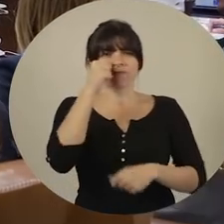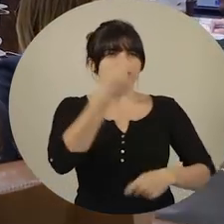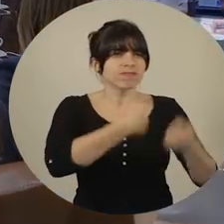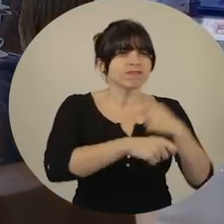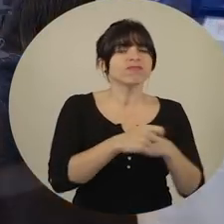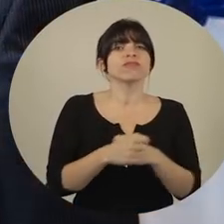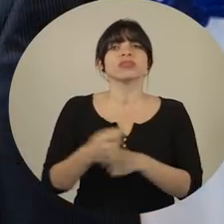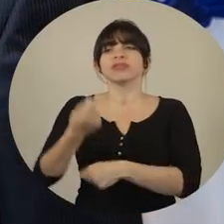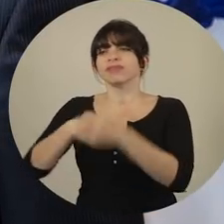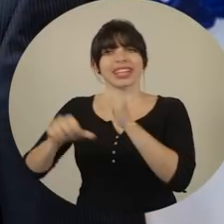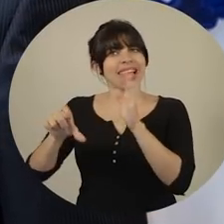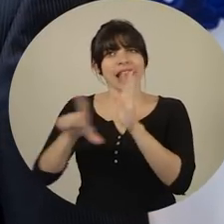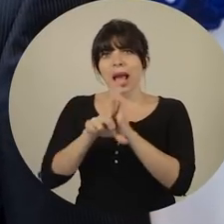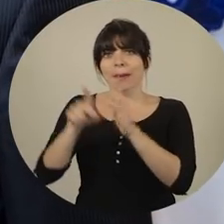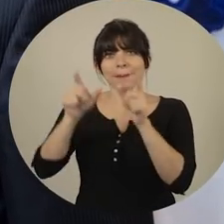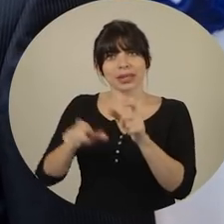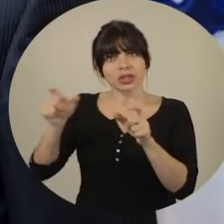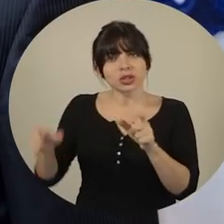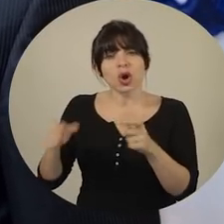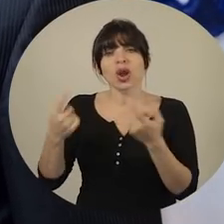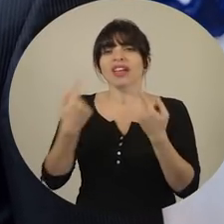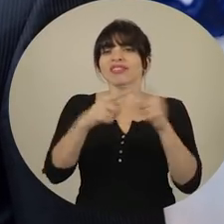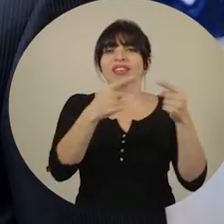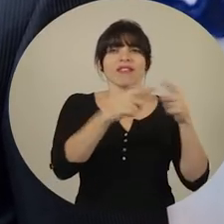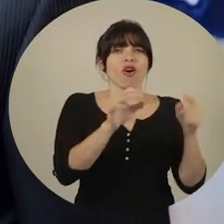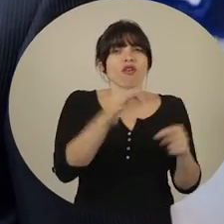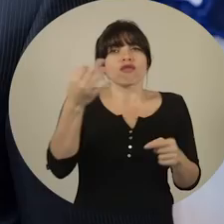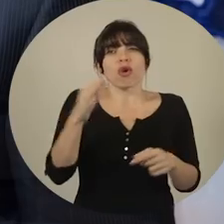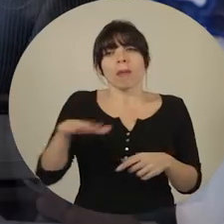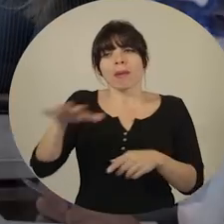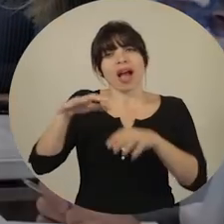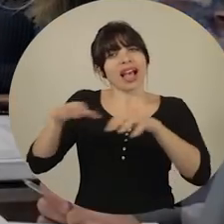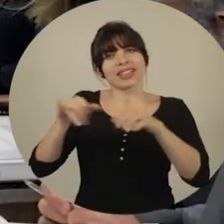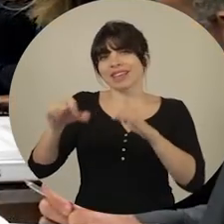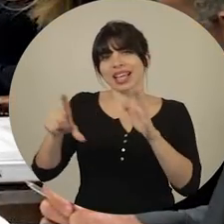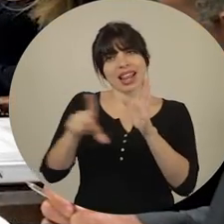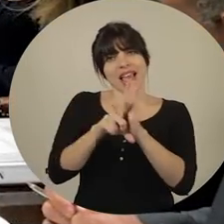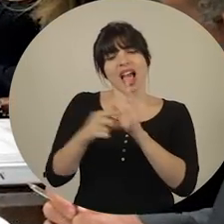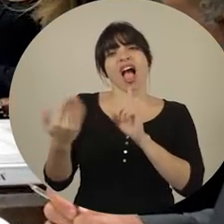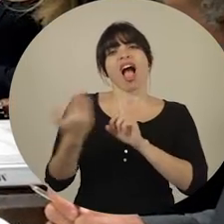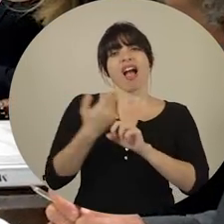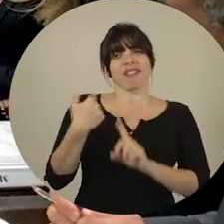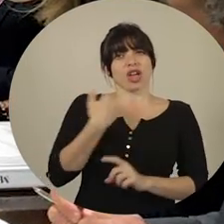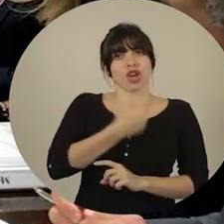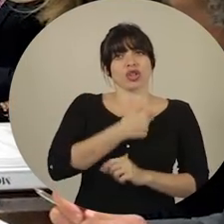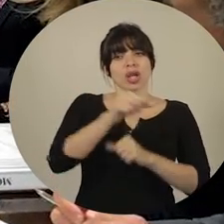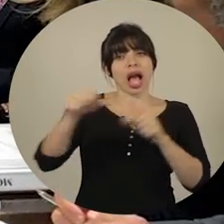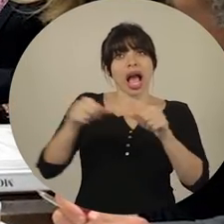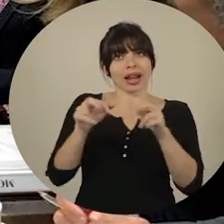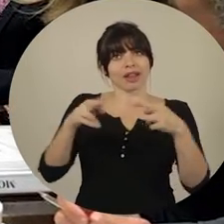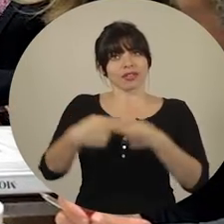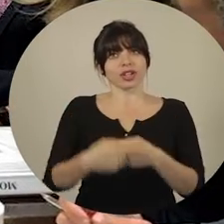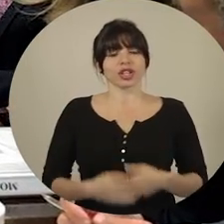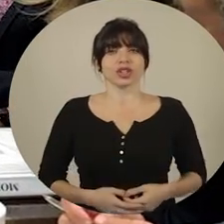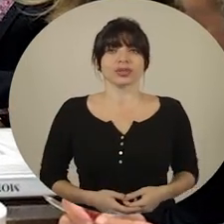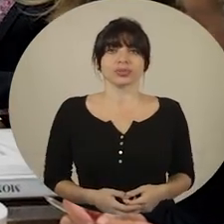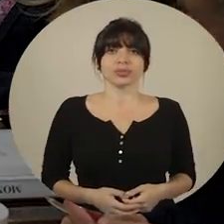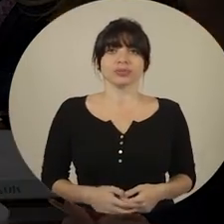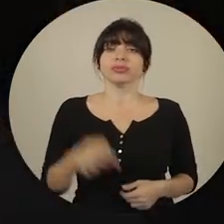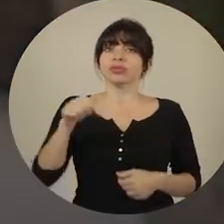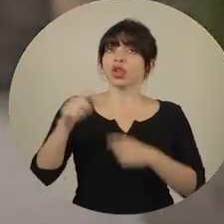narcotráfico, la trata y el tráfico de personas y otras formas en que estas actividades ilegales nos afectan regionalmente.